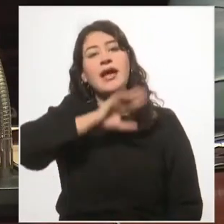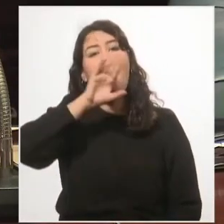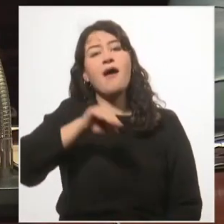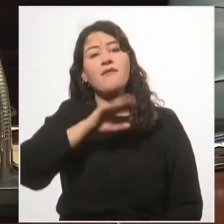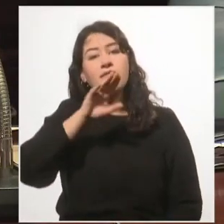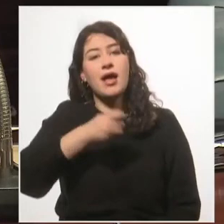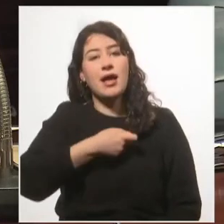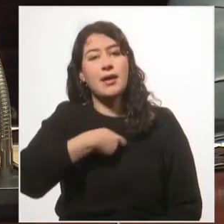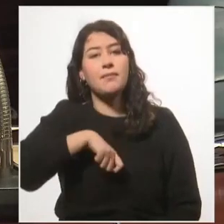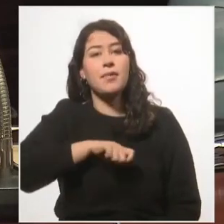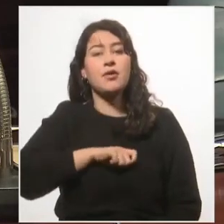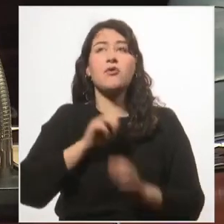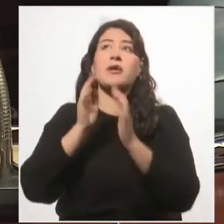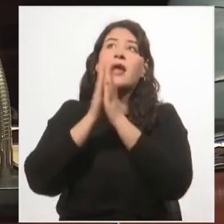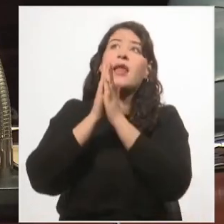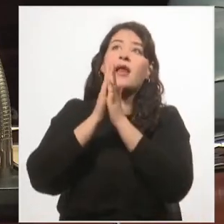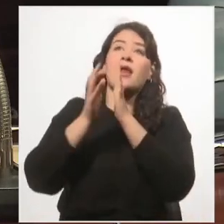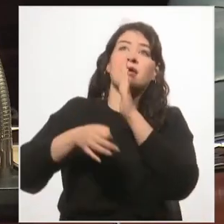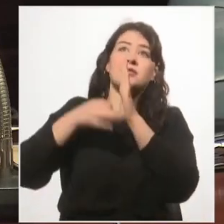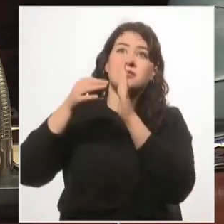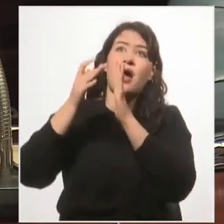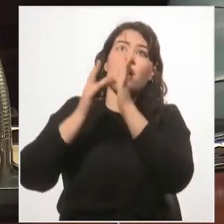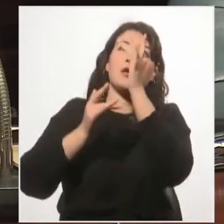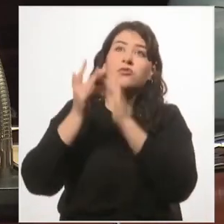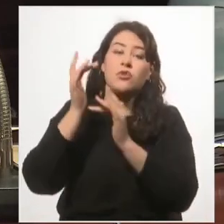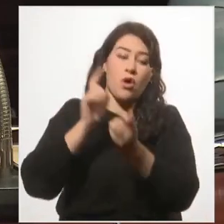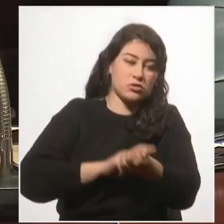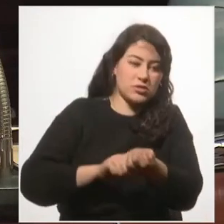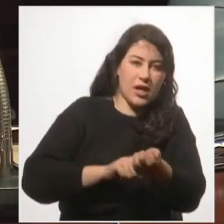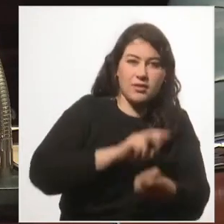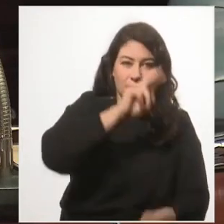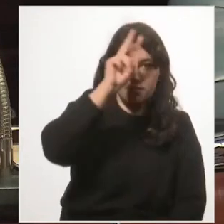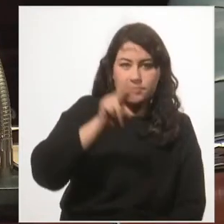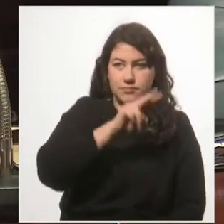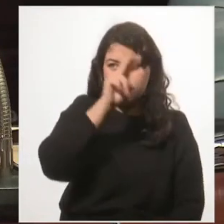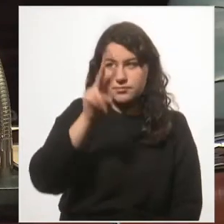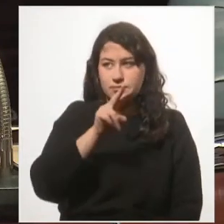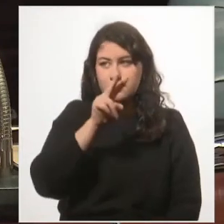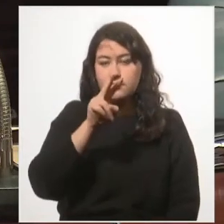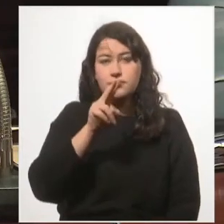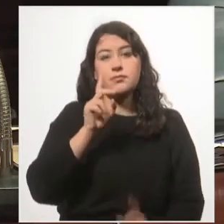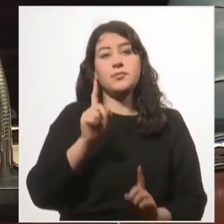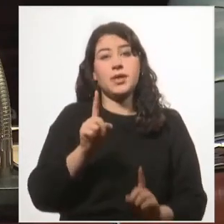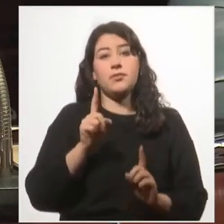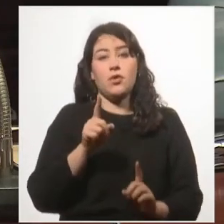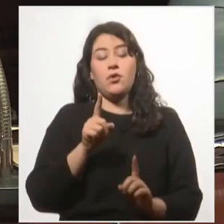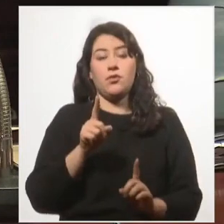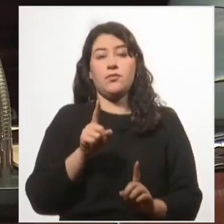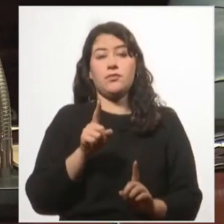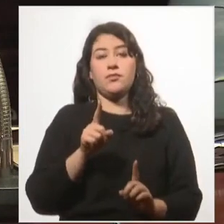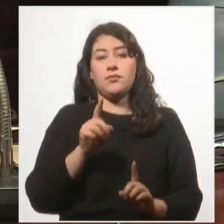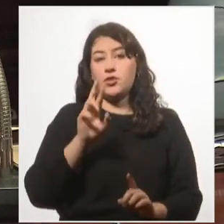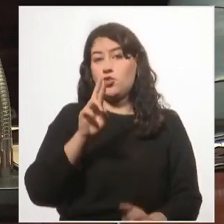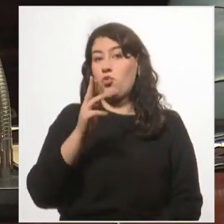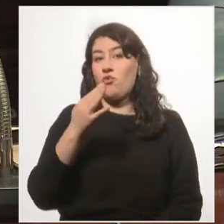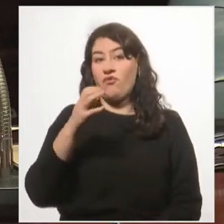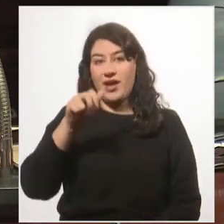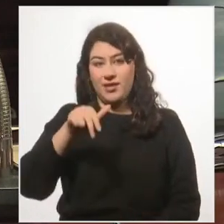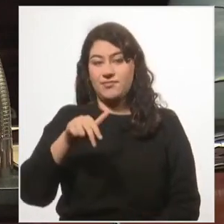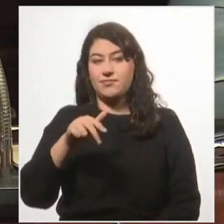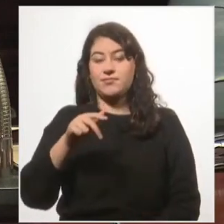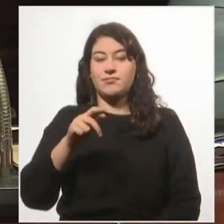y aún le reza a Jesucristo. Como mestizo, como lo era Rubén Darío